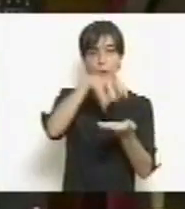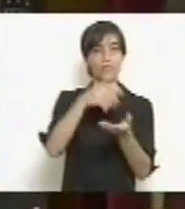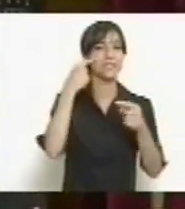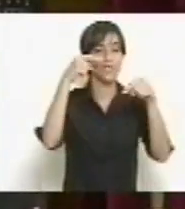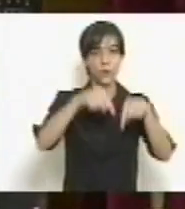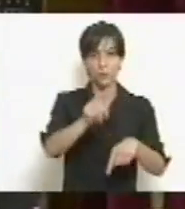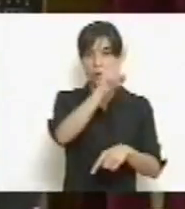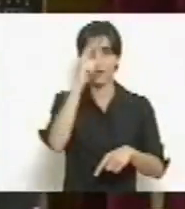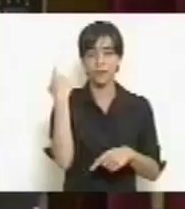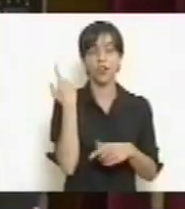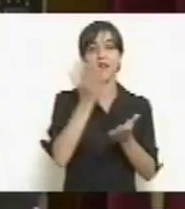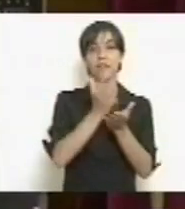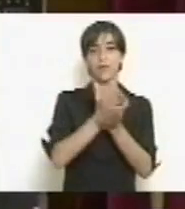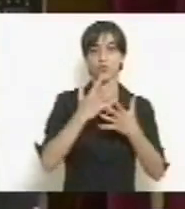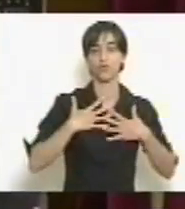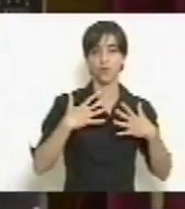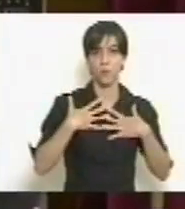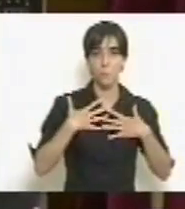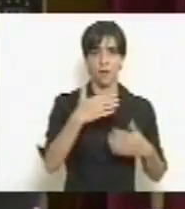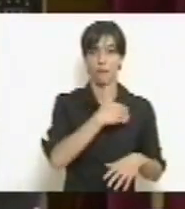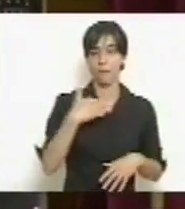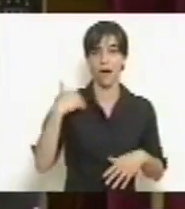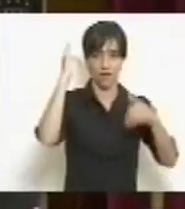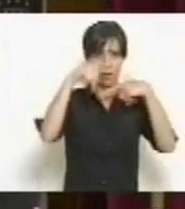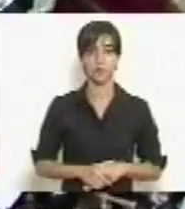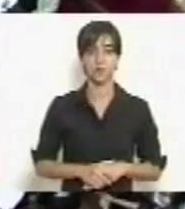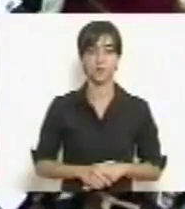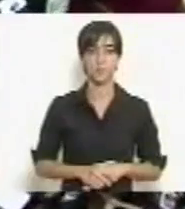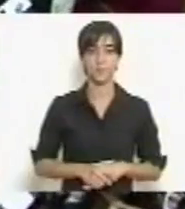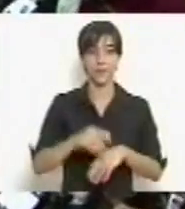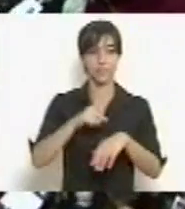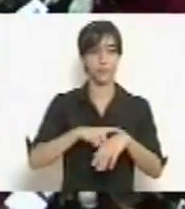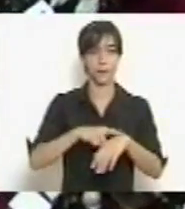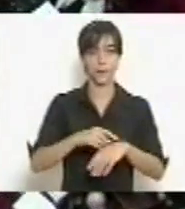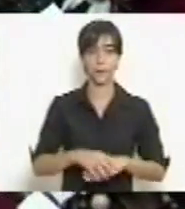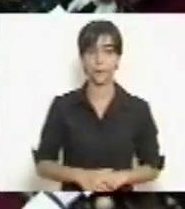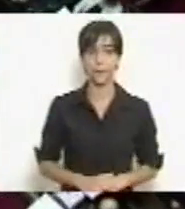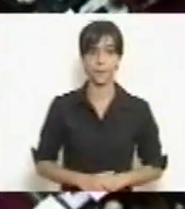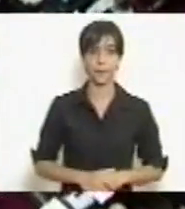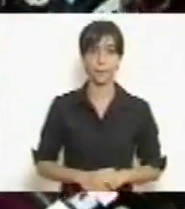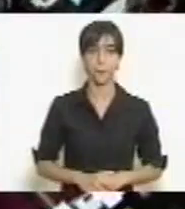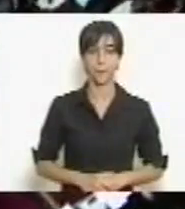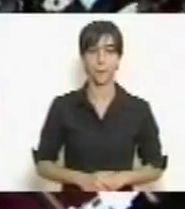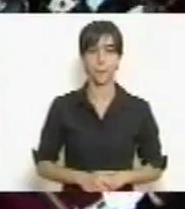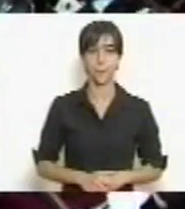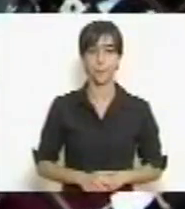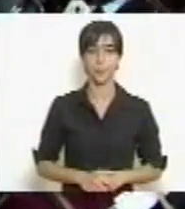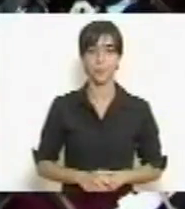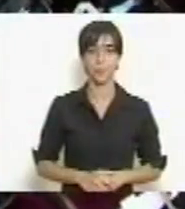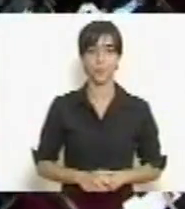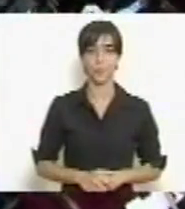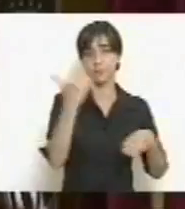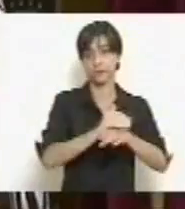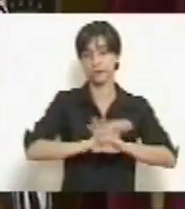Madres de Plaza de Mayo. Orden del Día 850. Cierren, cierren.